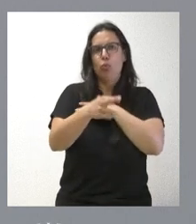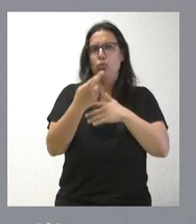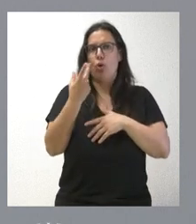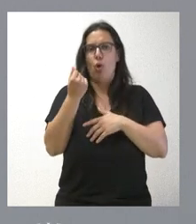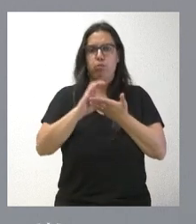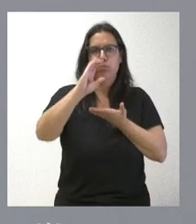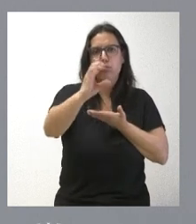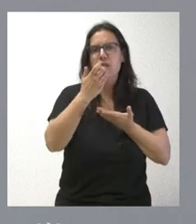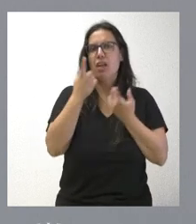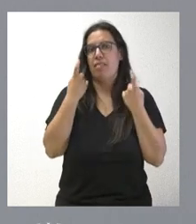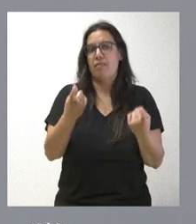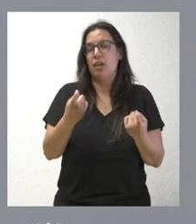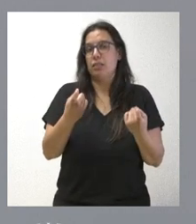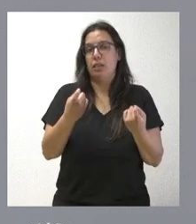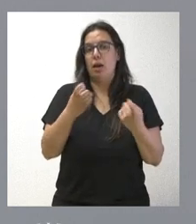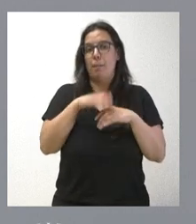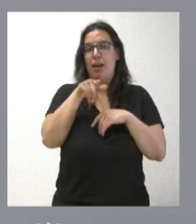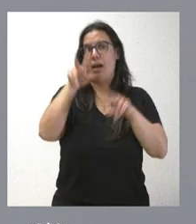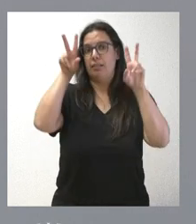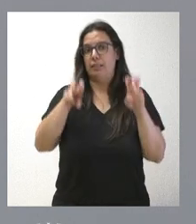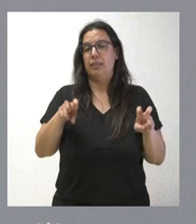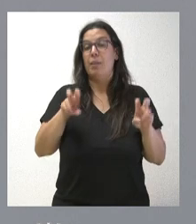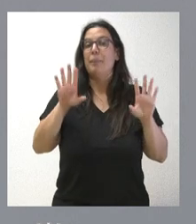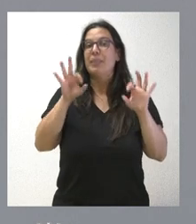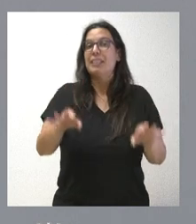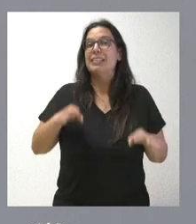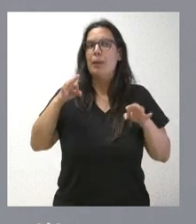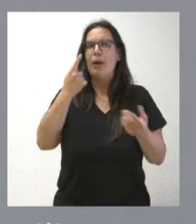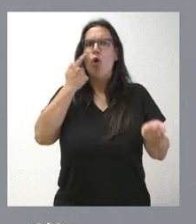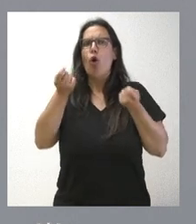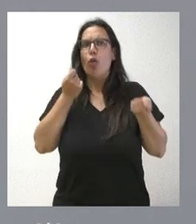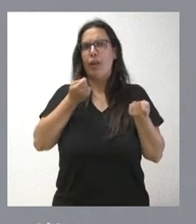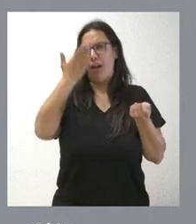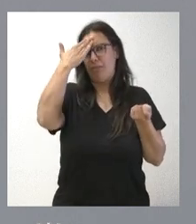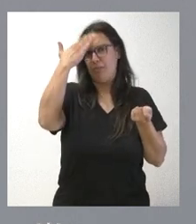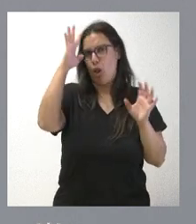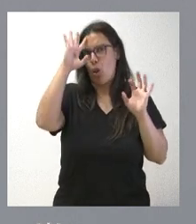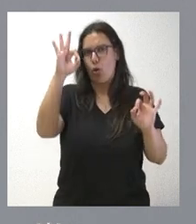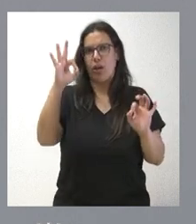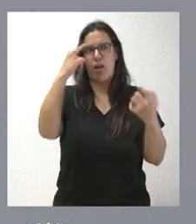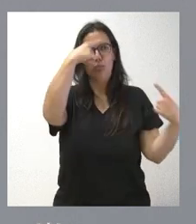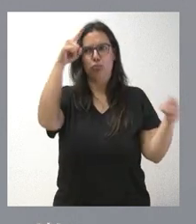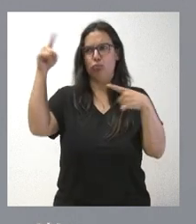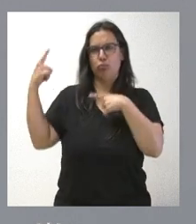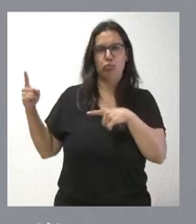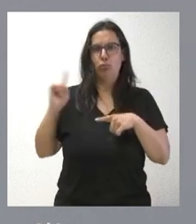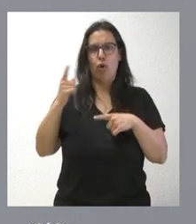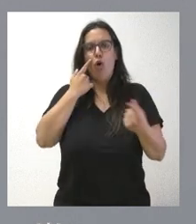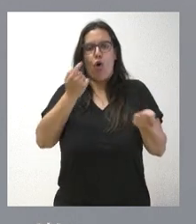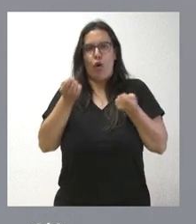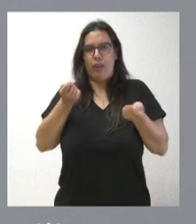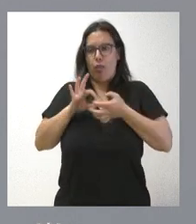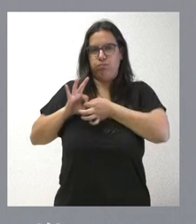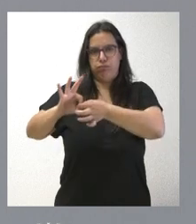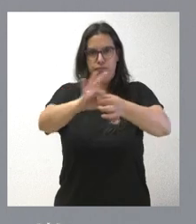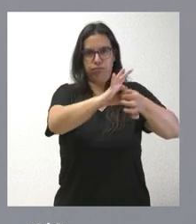económicas que sean precisas en este contexto, pero siempre de una forma coordinada. Y coordinada no significa ir cada uno por su lado, sino coordinado significa también ver